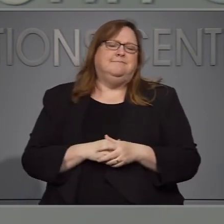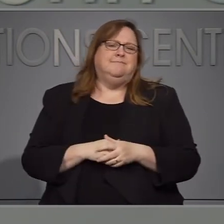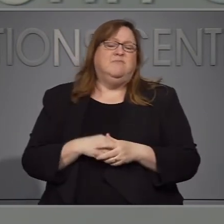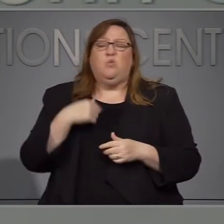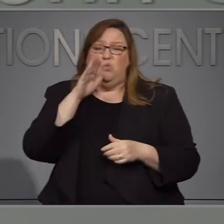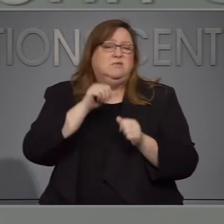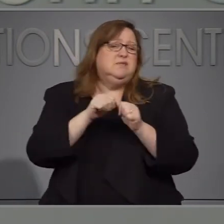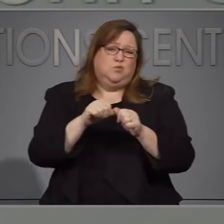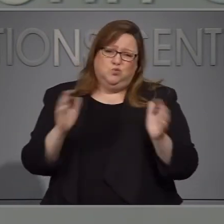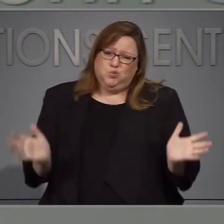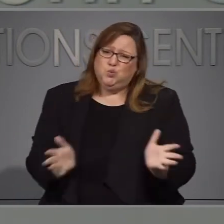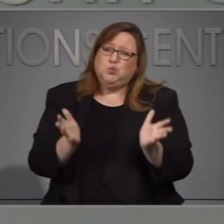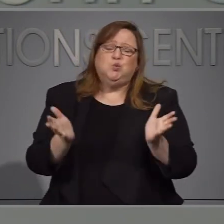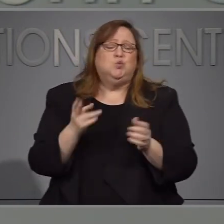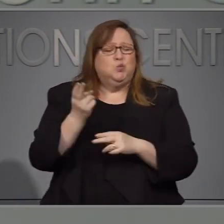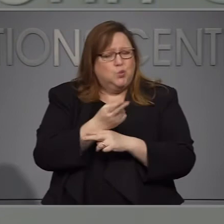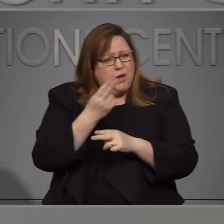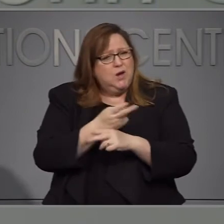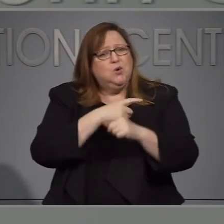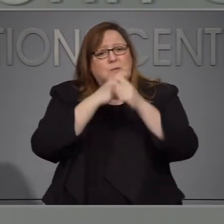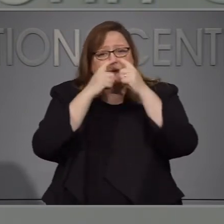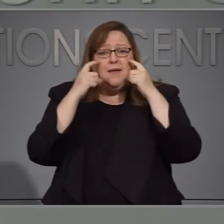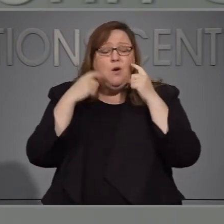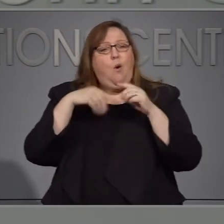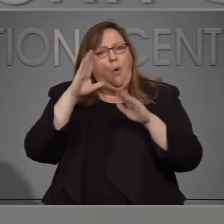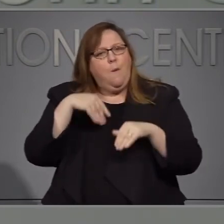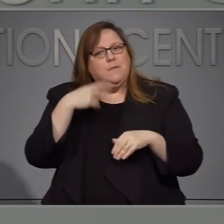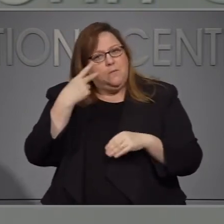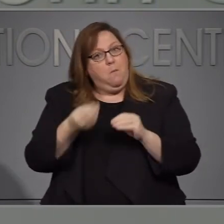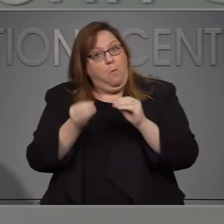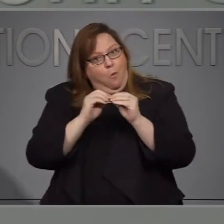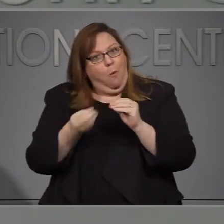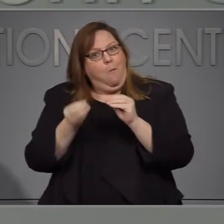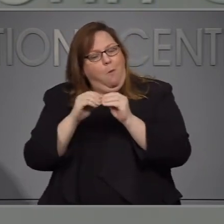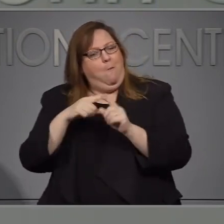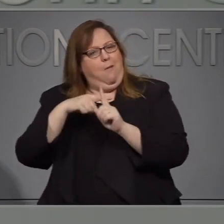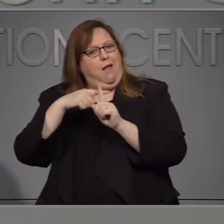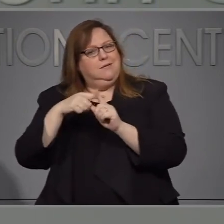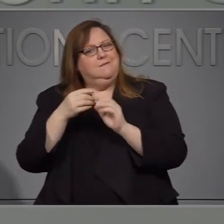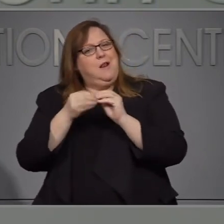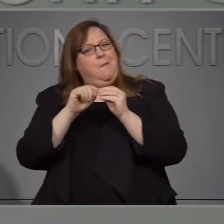Vamos a seguir motivando el uso de cubrebocas y veremos más resultados.